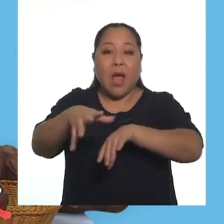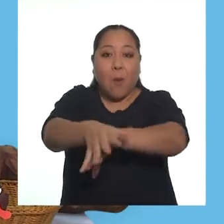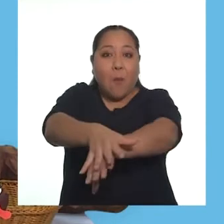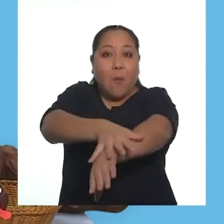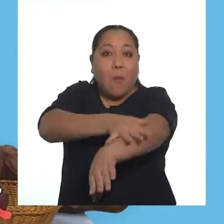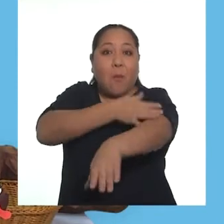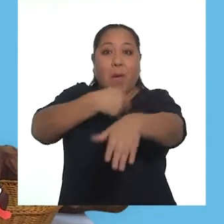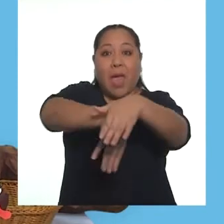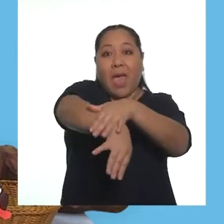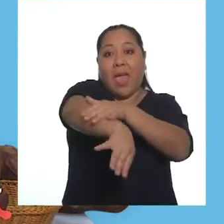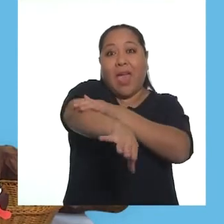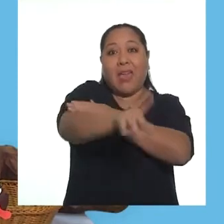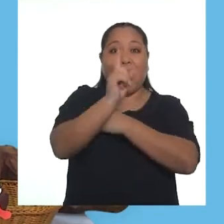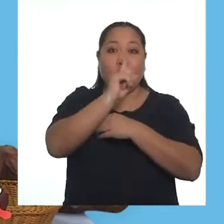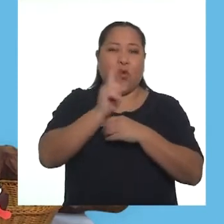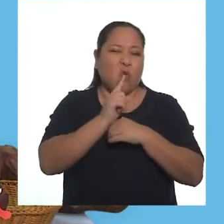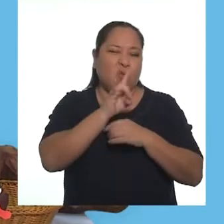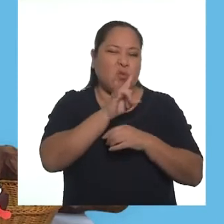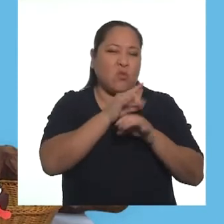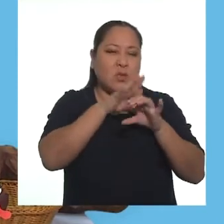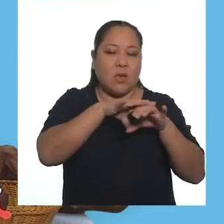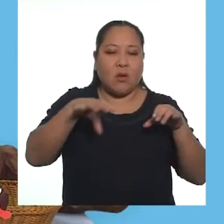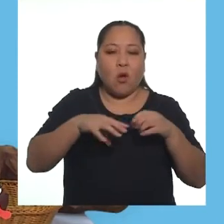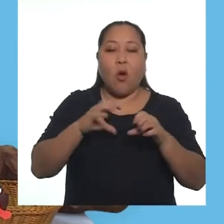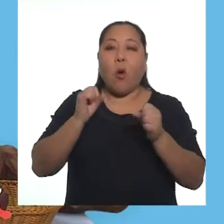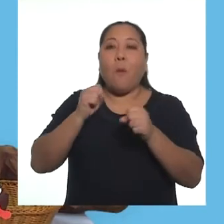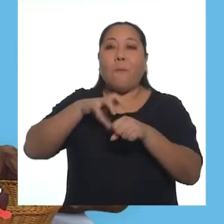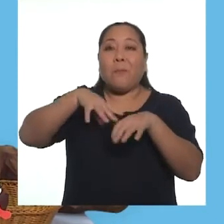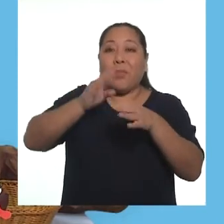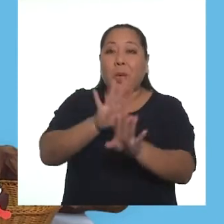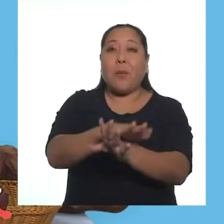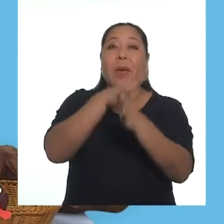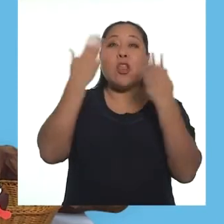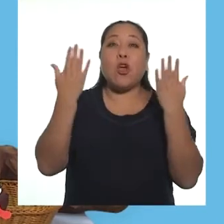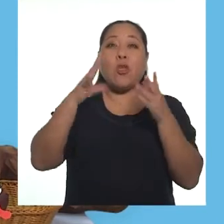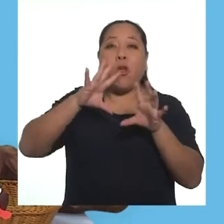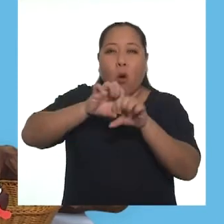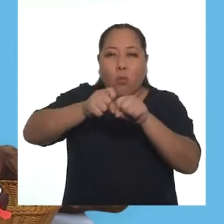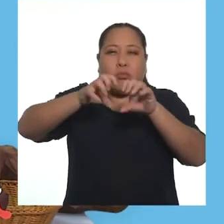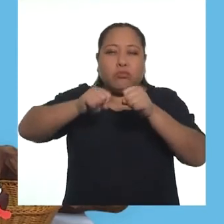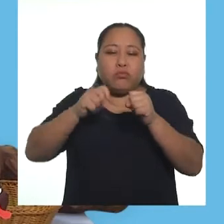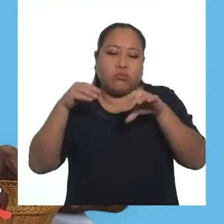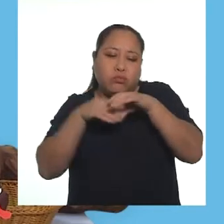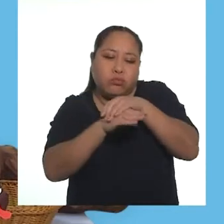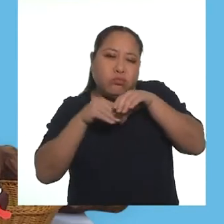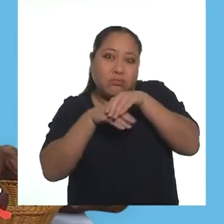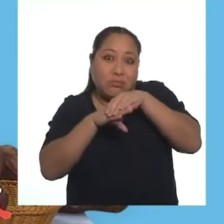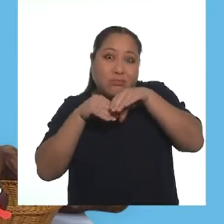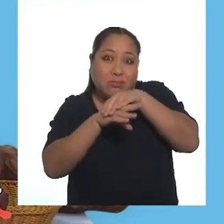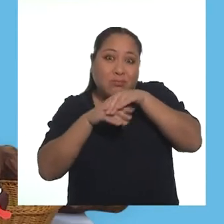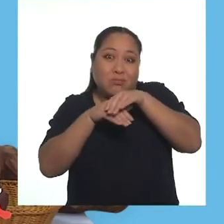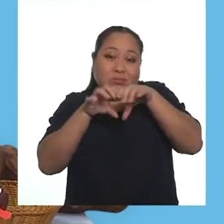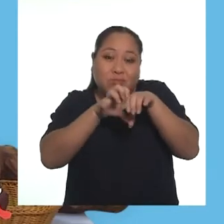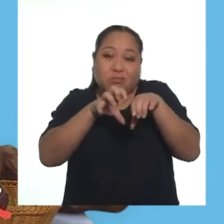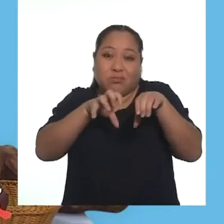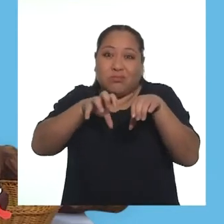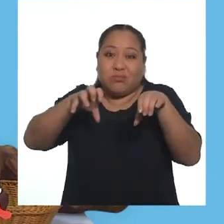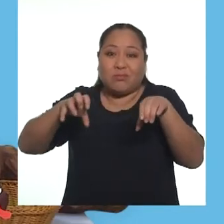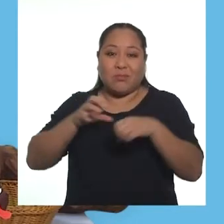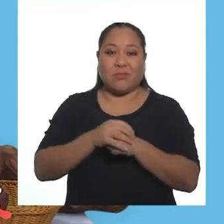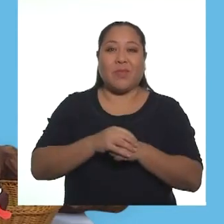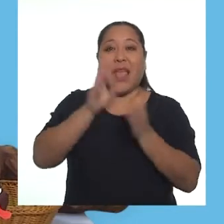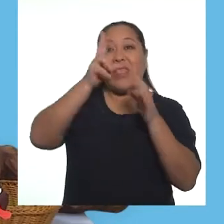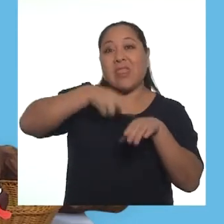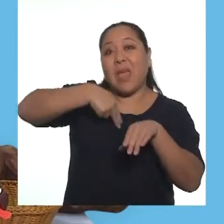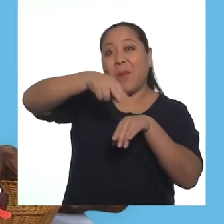panty medias que ya no sirvan, papel periódico u otros tipos de papel que tengan en casa para rellenarlas.